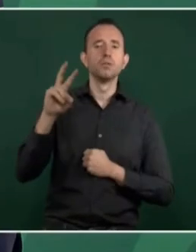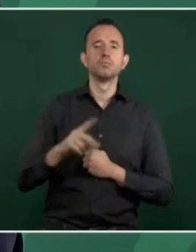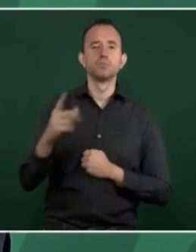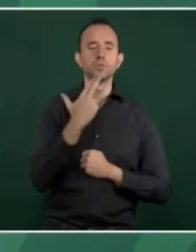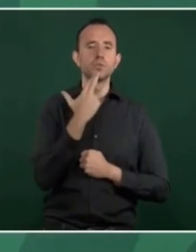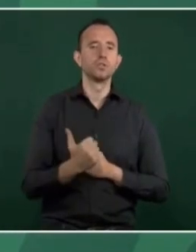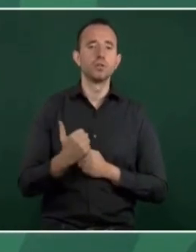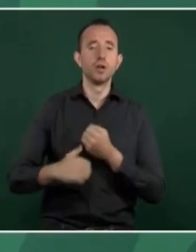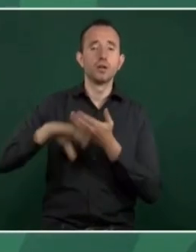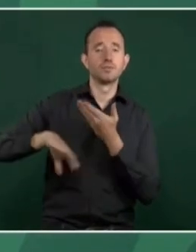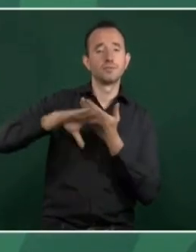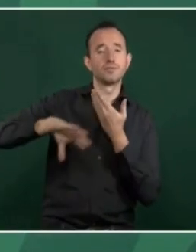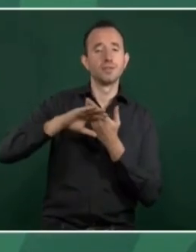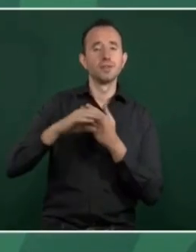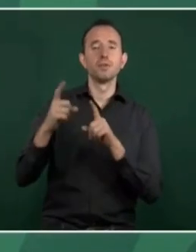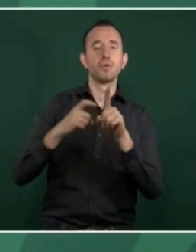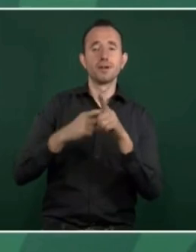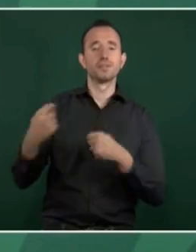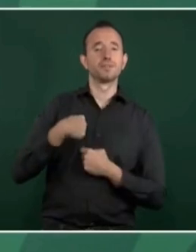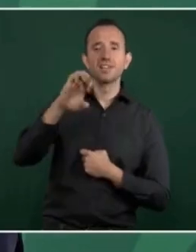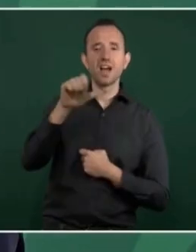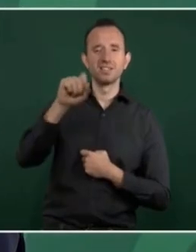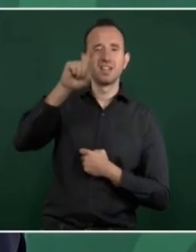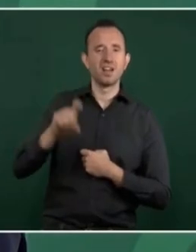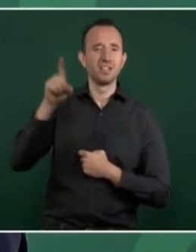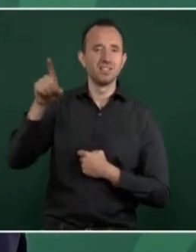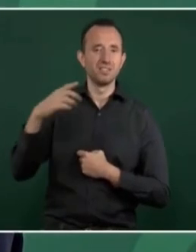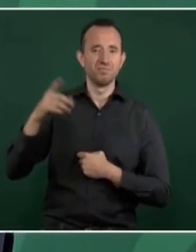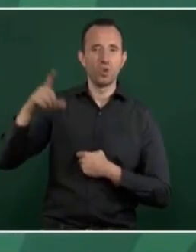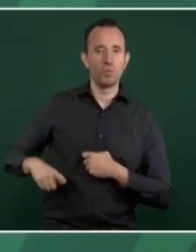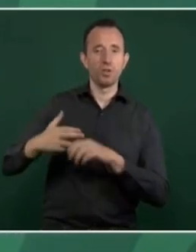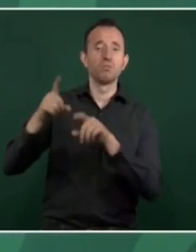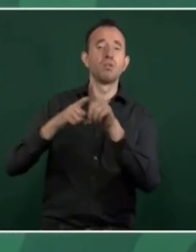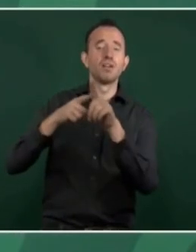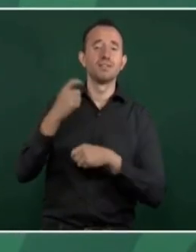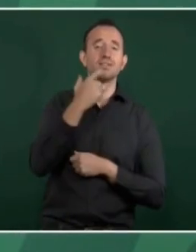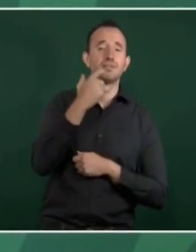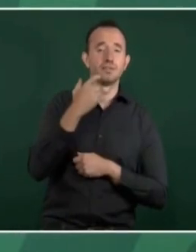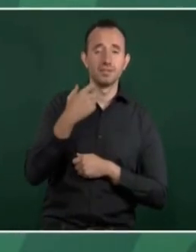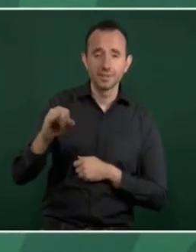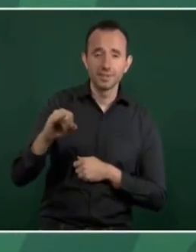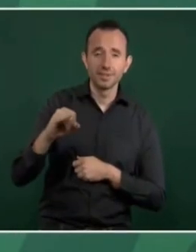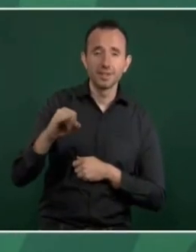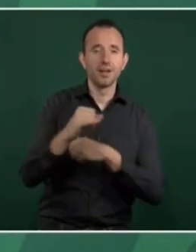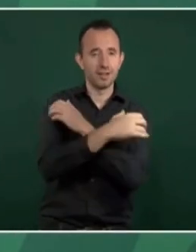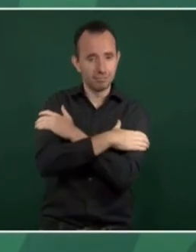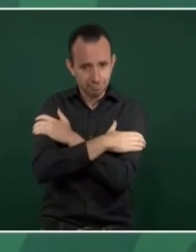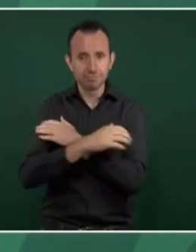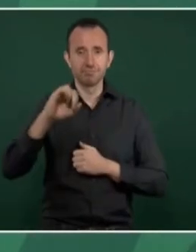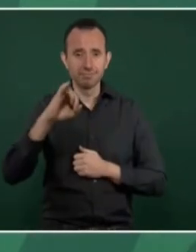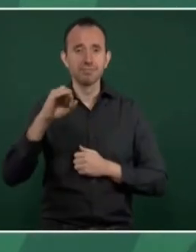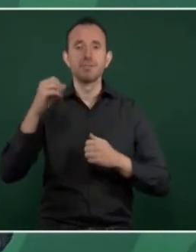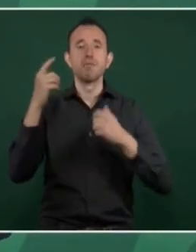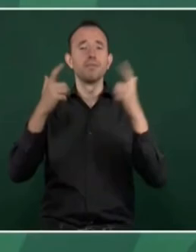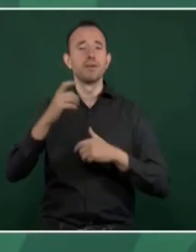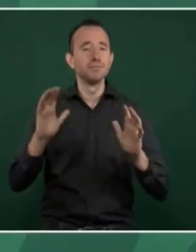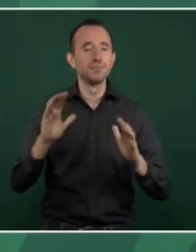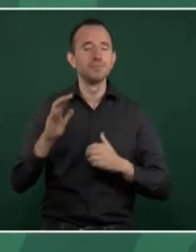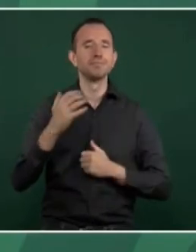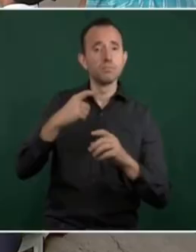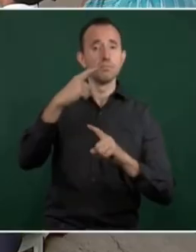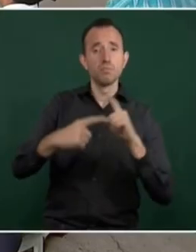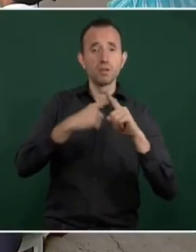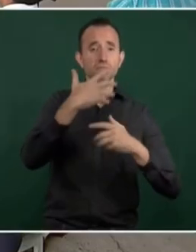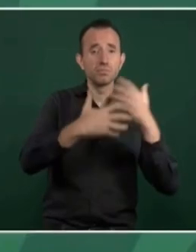Se burlaban. Hasta el gobernador de Texas. ¿Cómo era eso de abrazos no balazos? Pues ahí está.